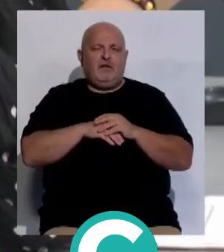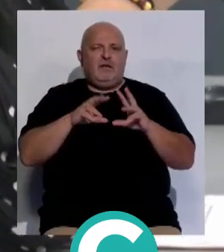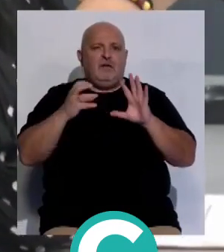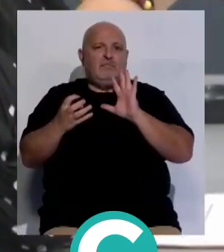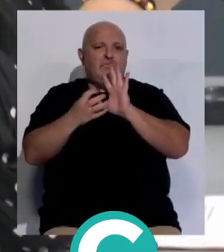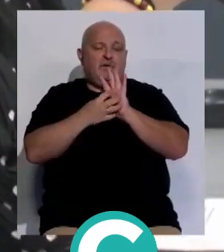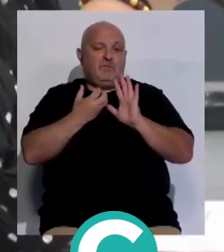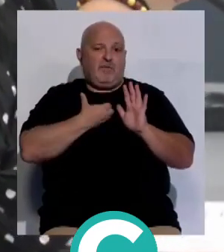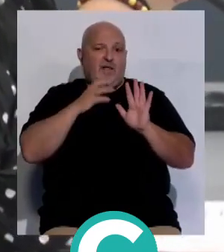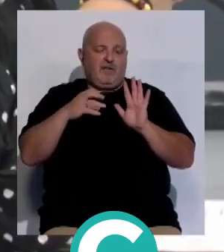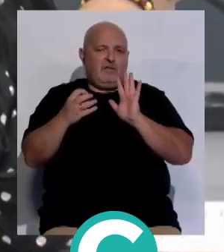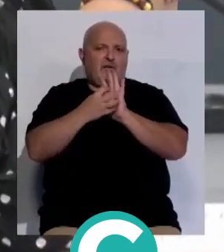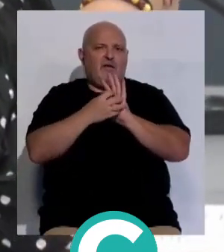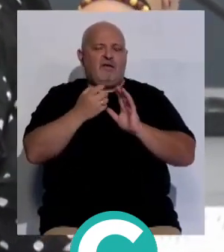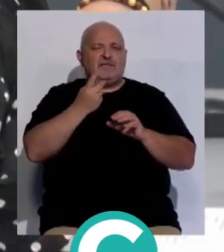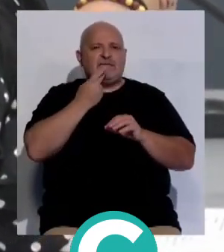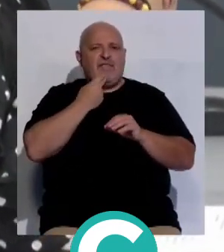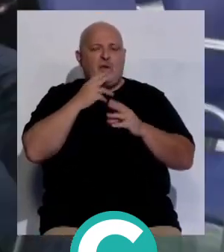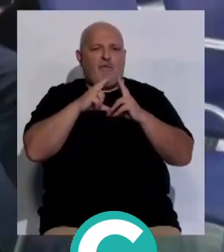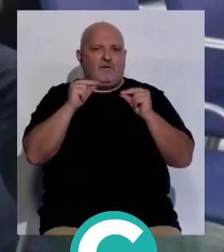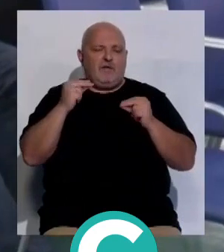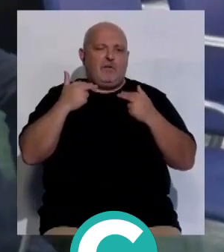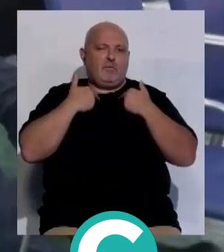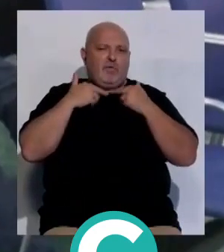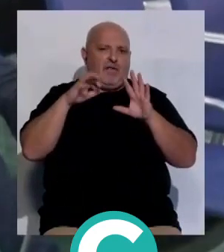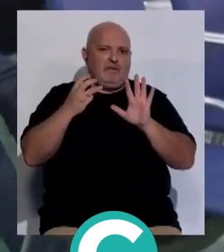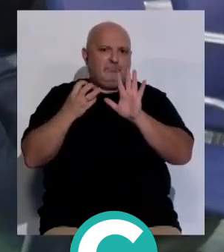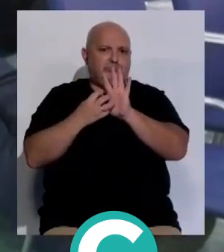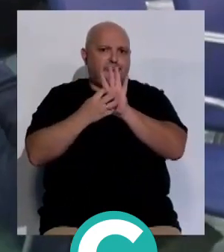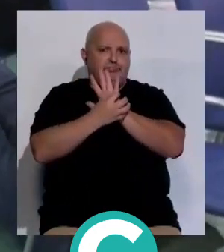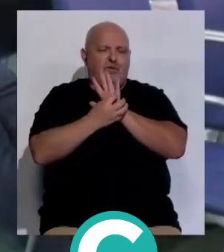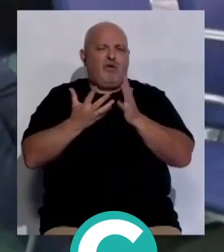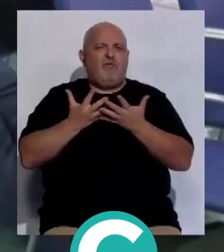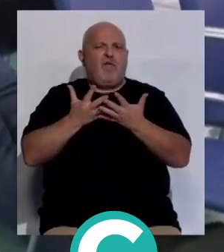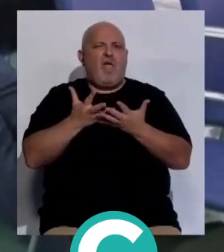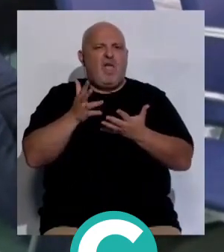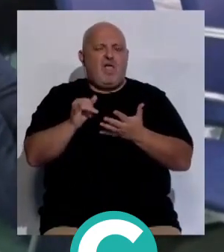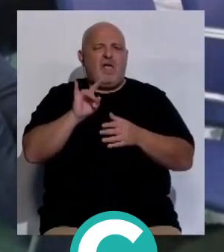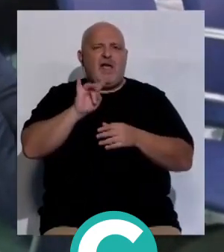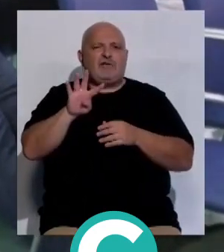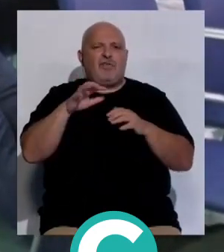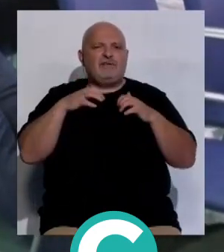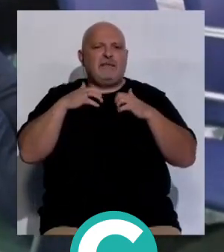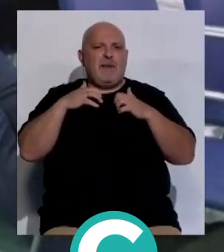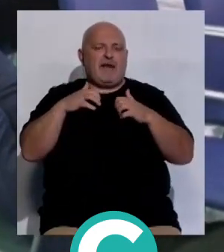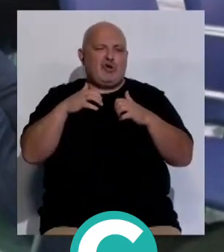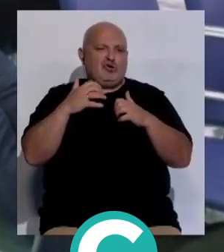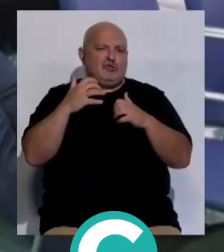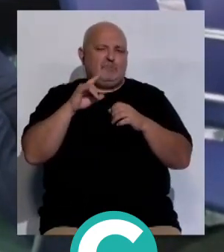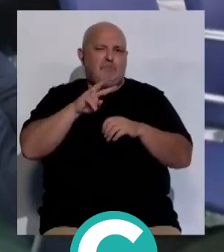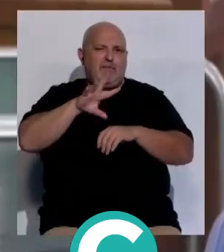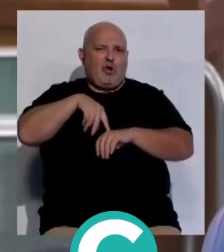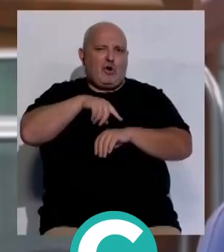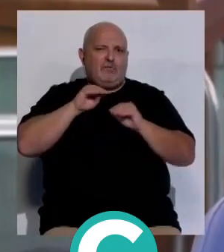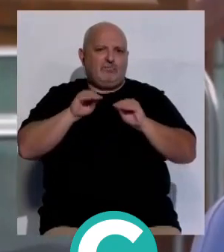patrocinio del Ayuntamiento Santander Universidades y la Diputación Provincial. La oferta contempla 14 seminarios de 25 horas de